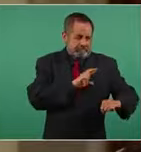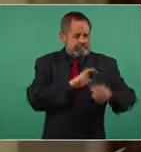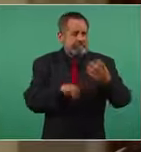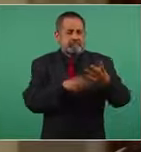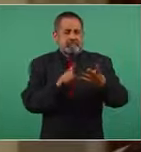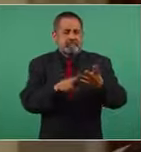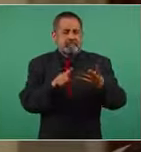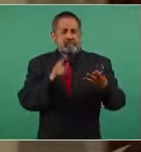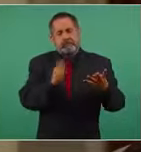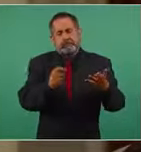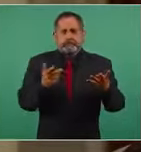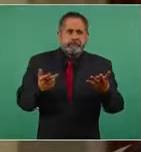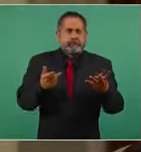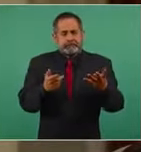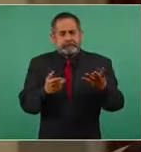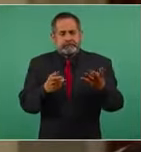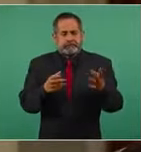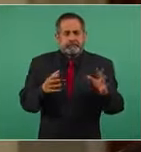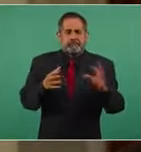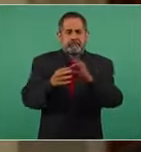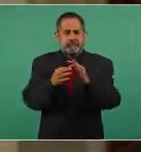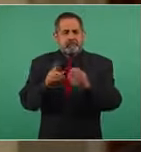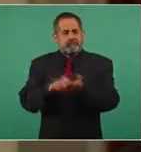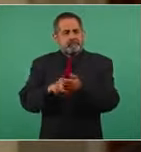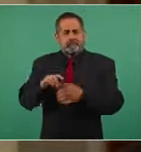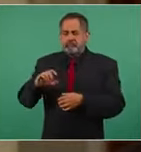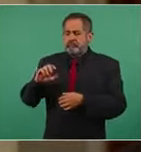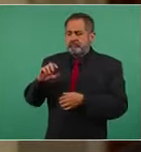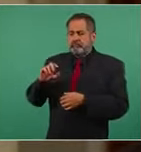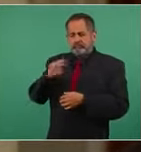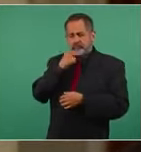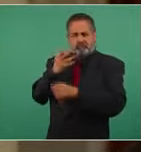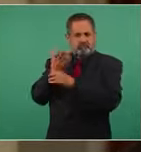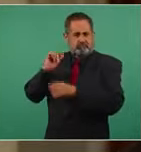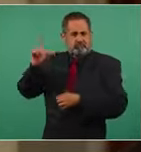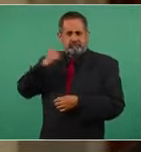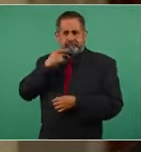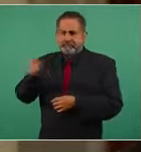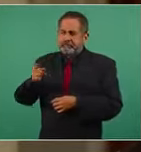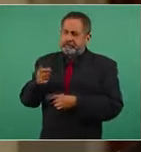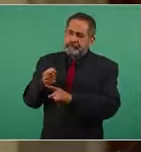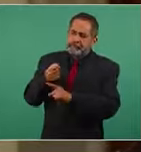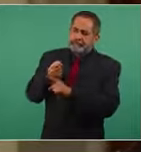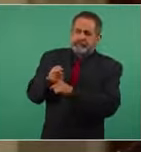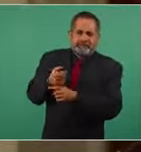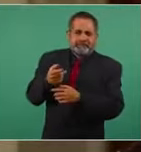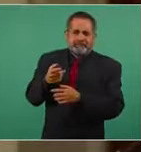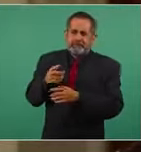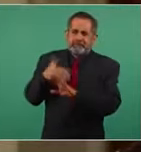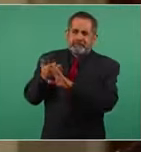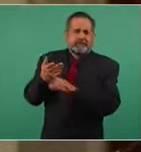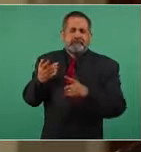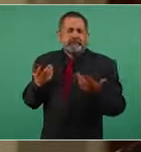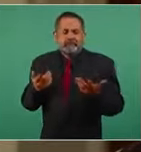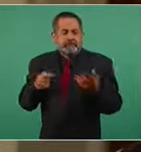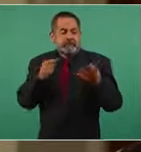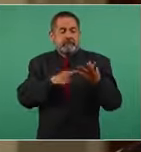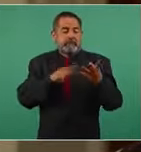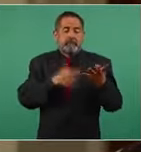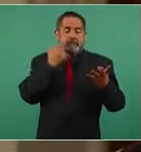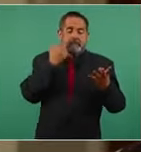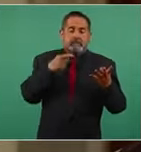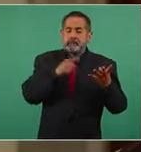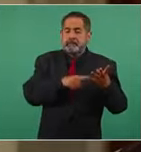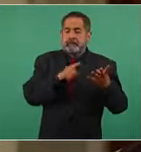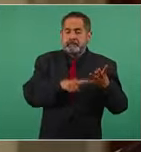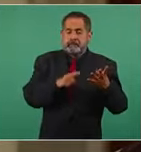cuarta y es digamos la que encaja en lo que Jean Chap llama el golpe blando es que buscarían o es probable que en algún